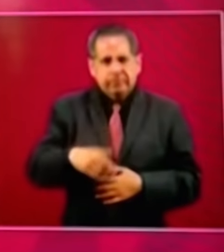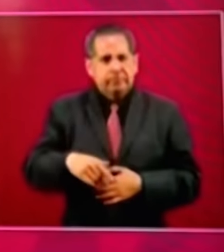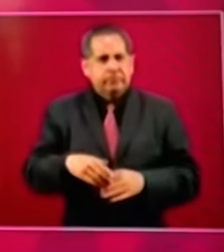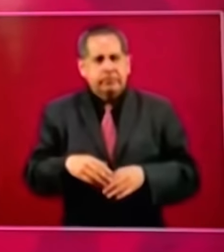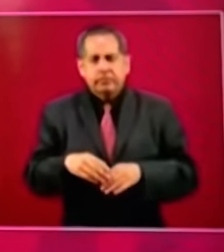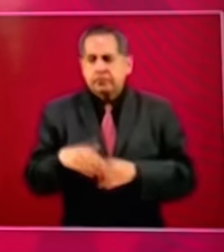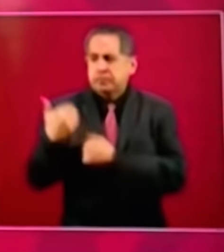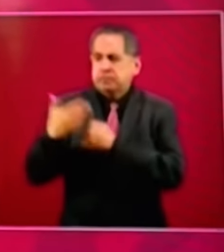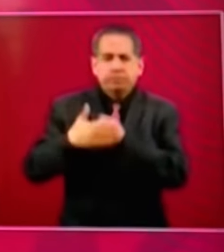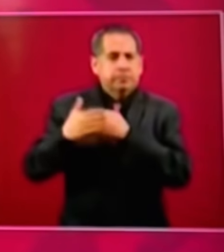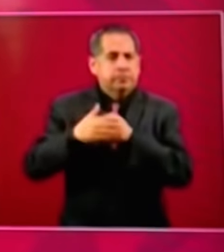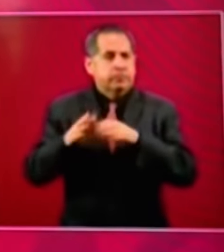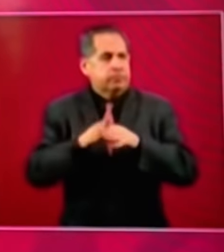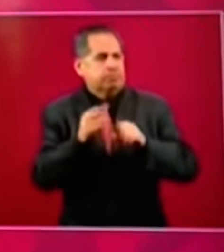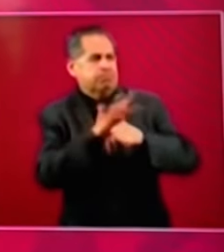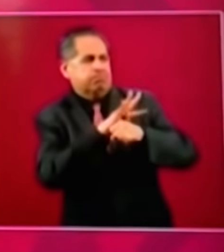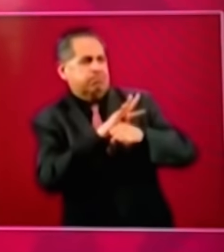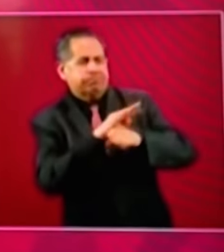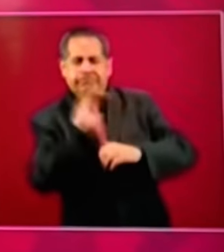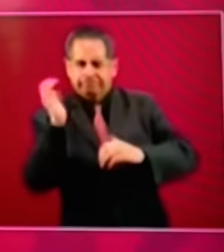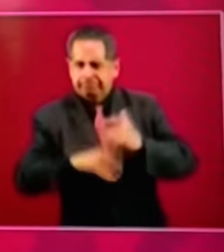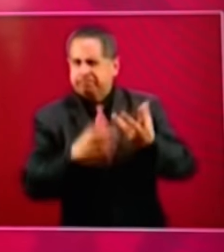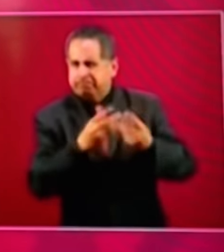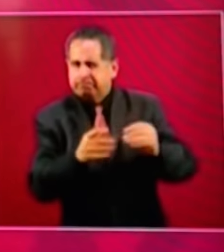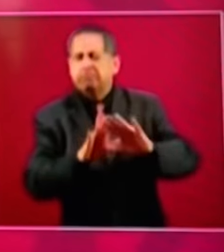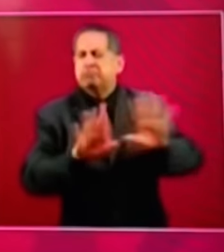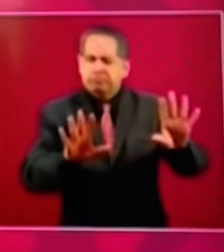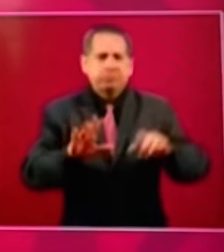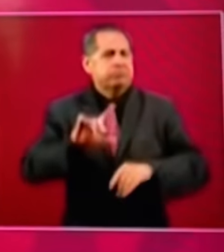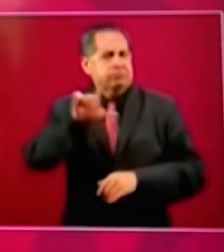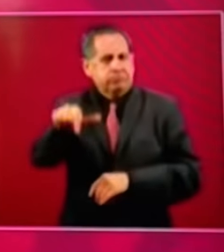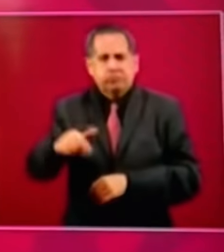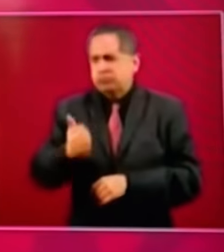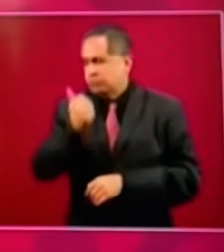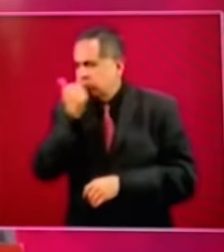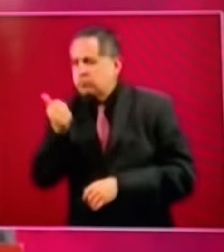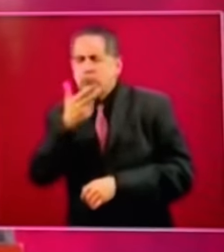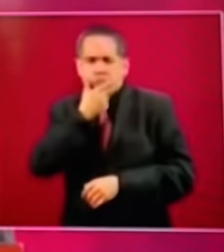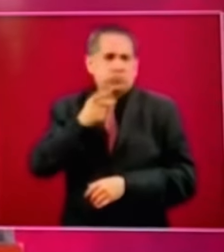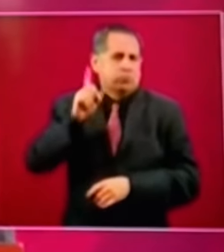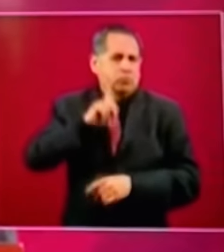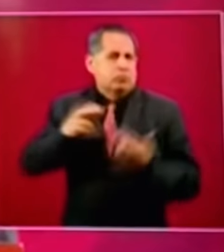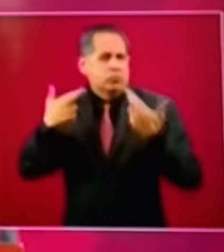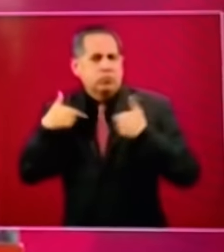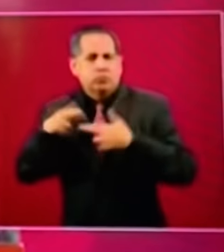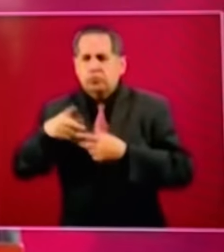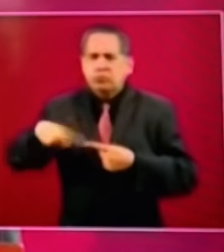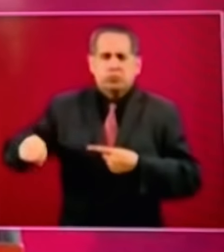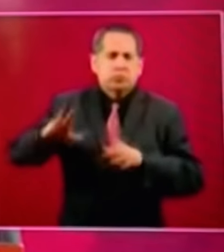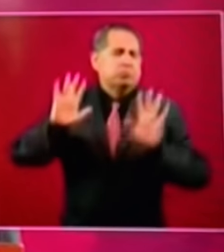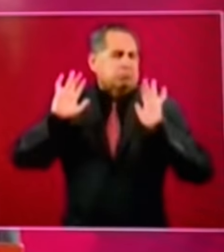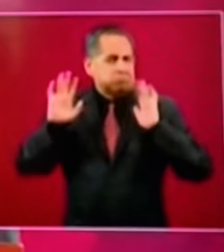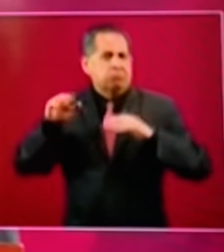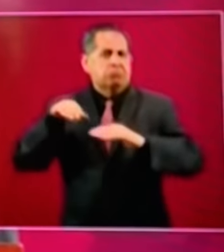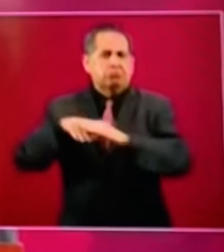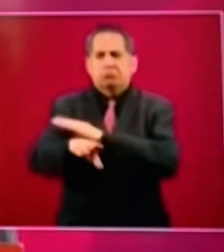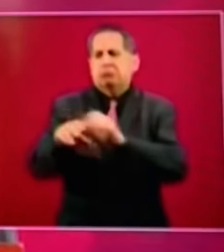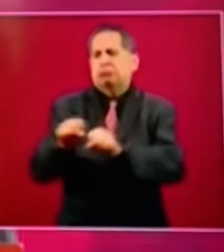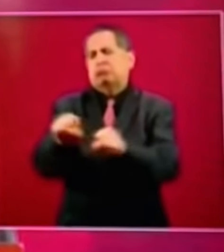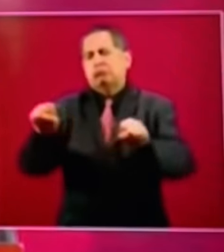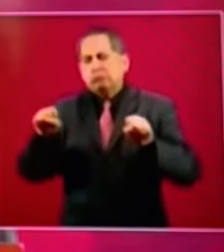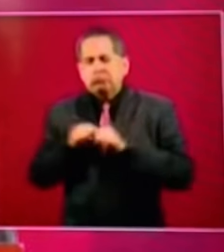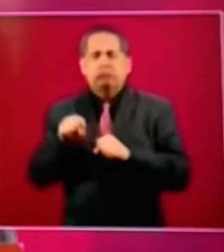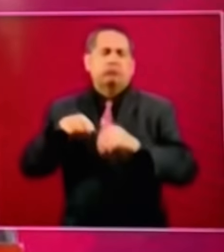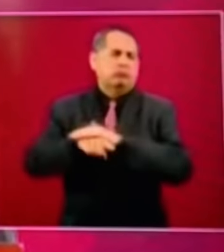esta contingencia sanitaria entonces alumnos y alumnas maestras y maestros podrán regresar a ese maravilloso